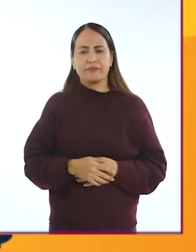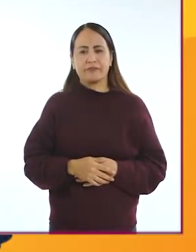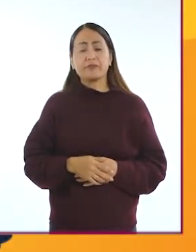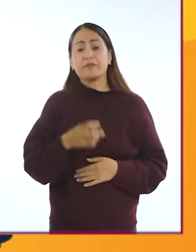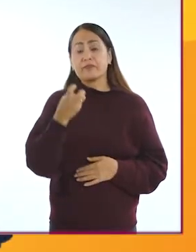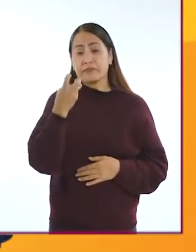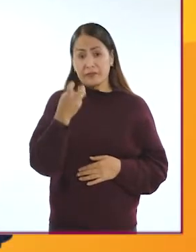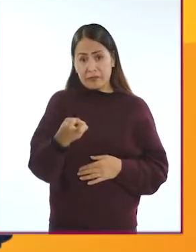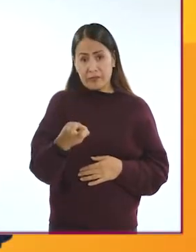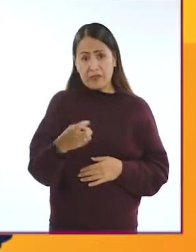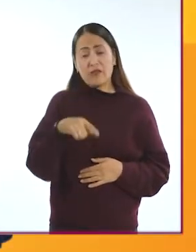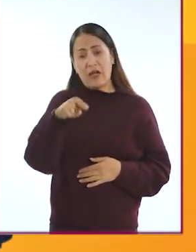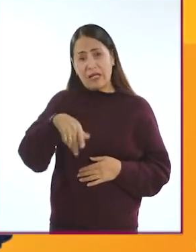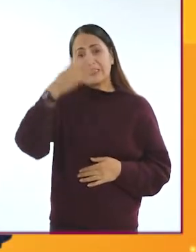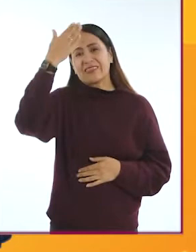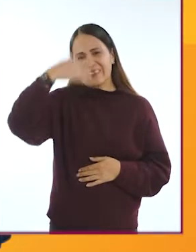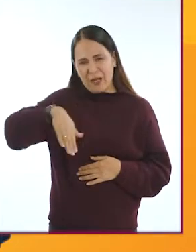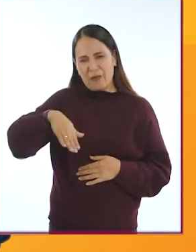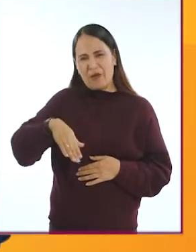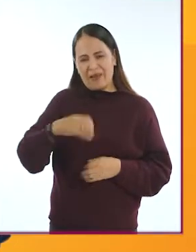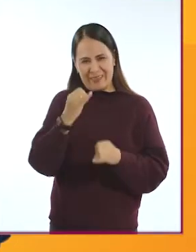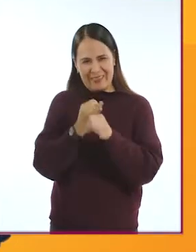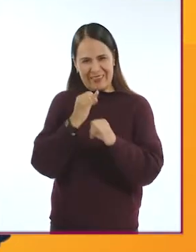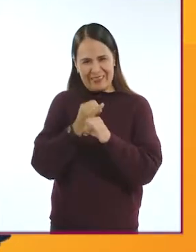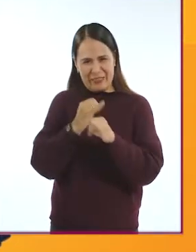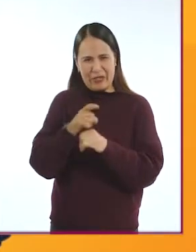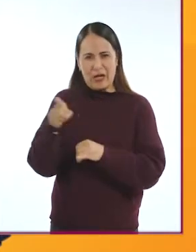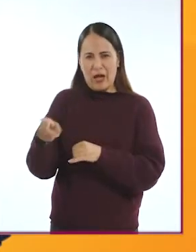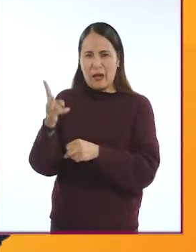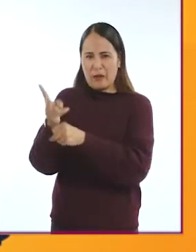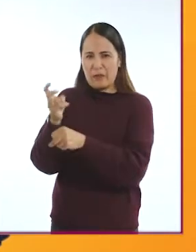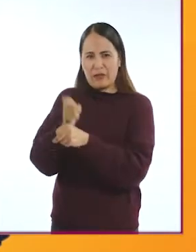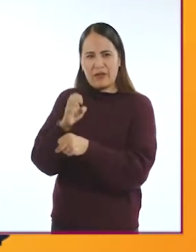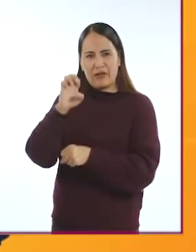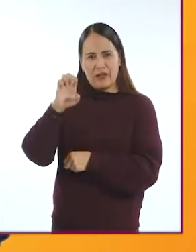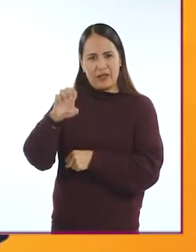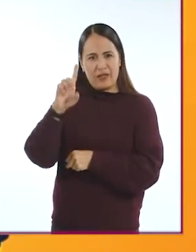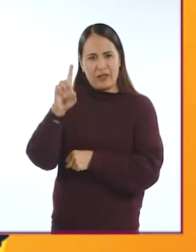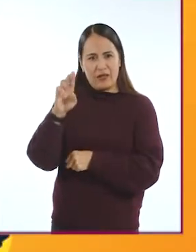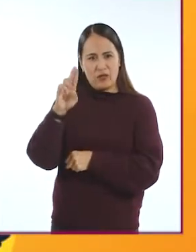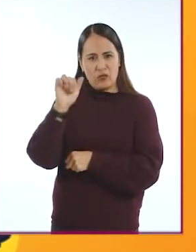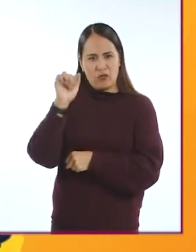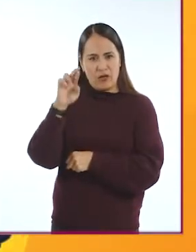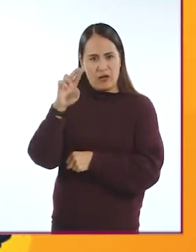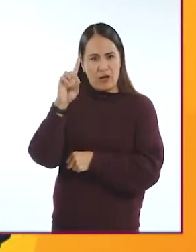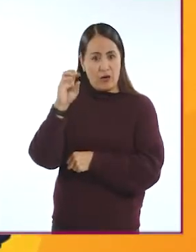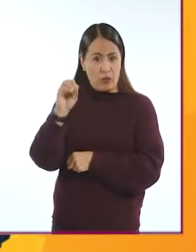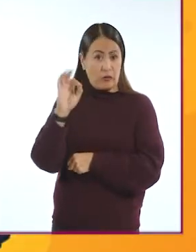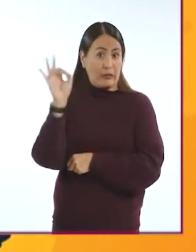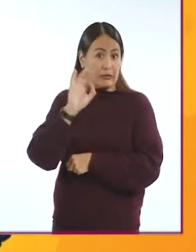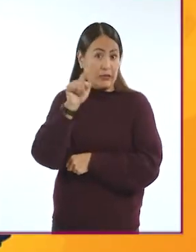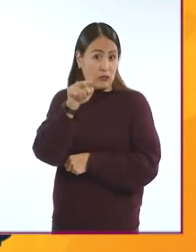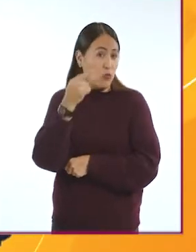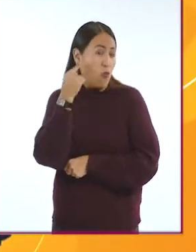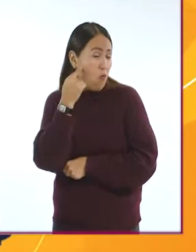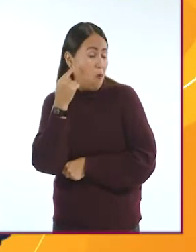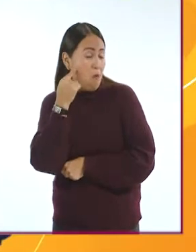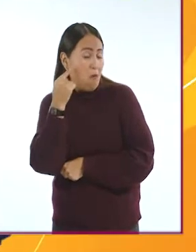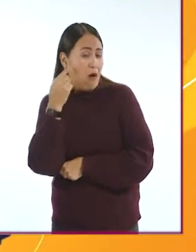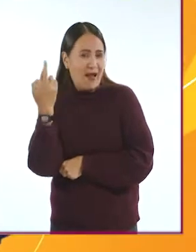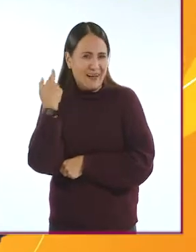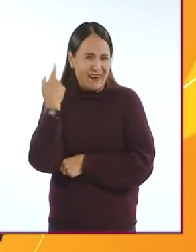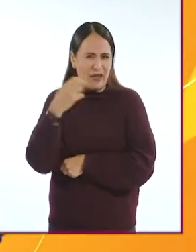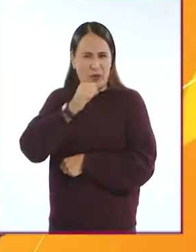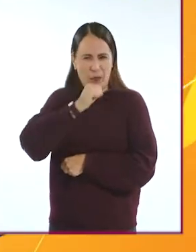En este viaje por la dimensión de los saberes digitales tenemos un invitado, Eduardo Monsalvo, un locutor cuya voz seguramente ya has oído en muchos